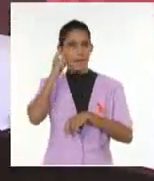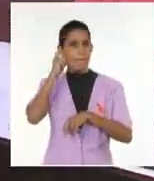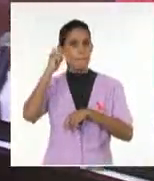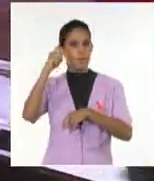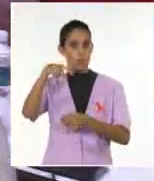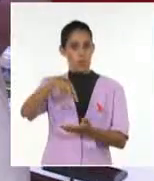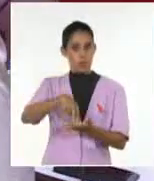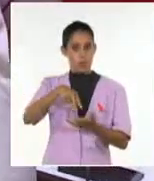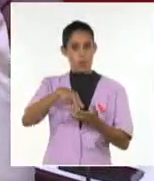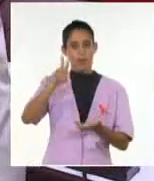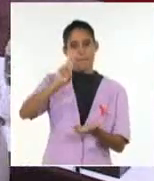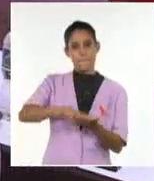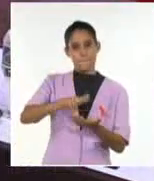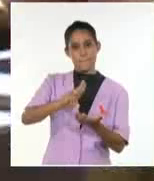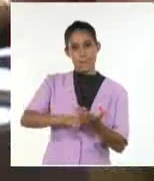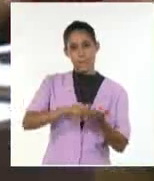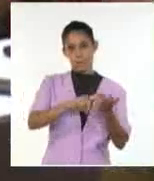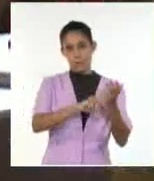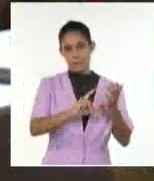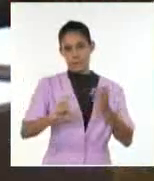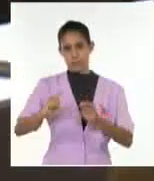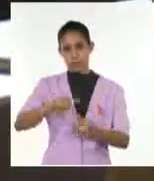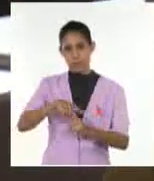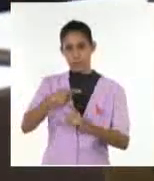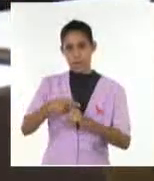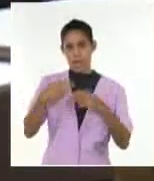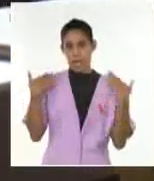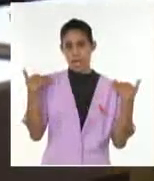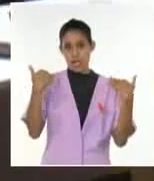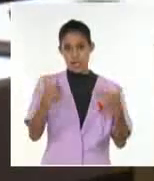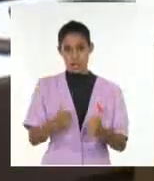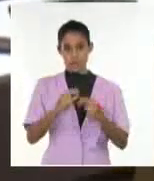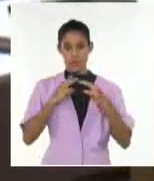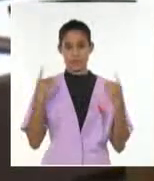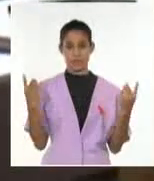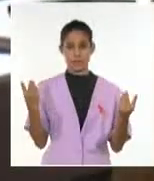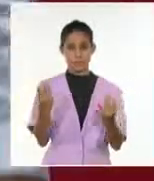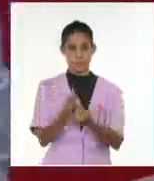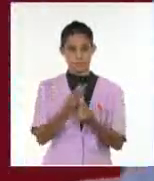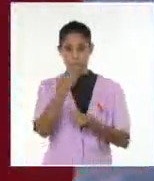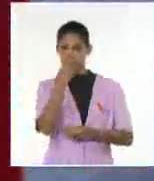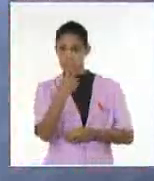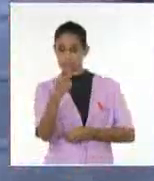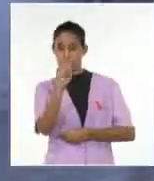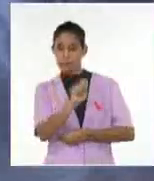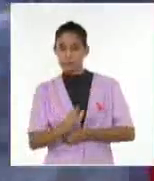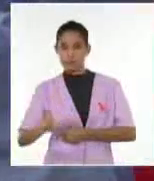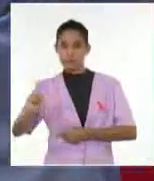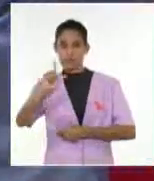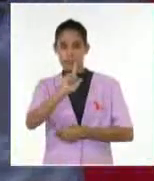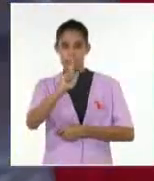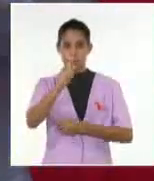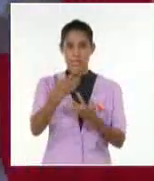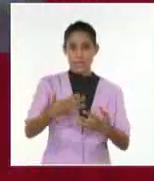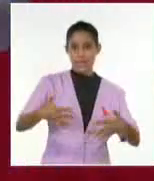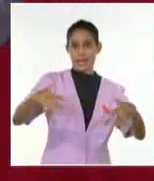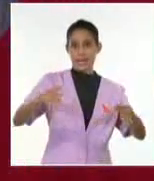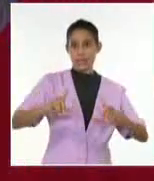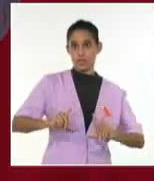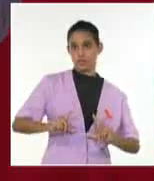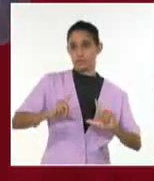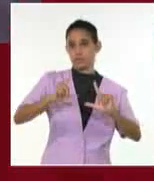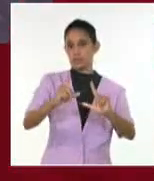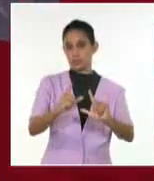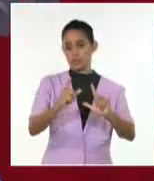Central del Partido Comunista de Cuba y jefa de su departamento de atención al sector social. En el acto se entregó además la condición